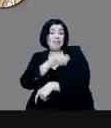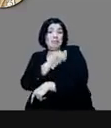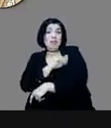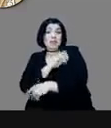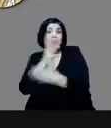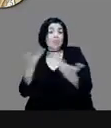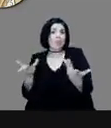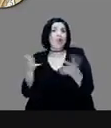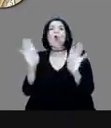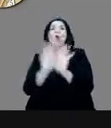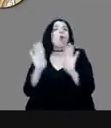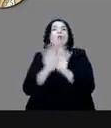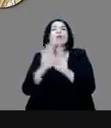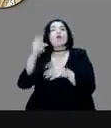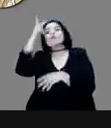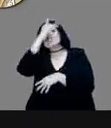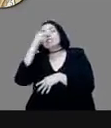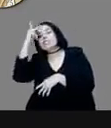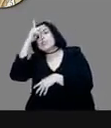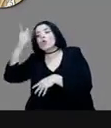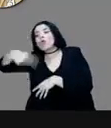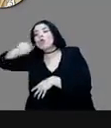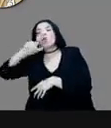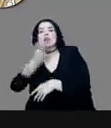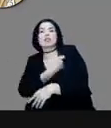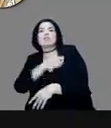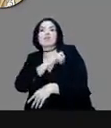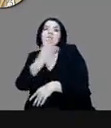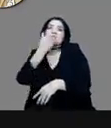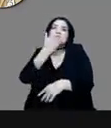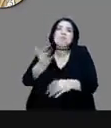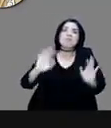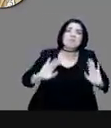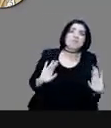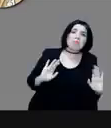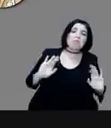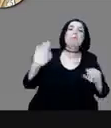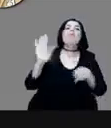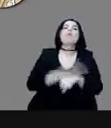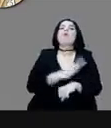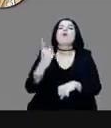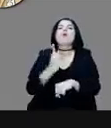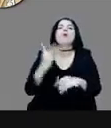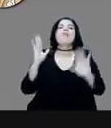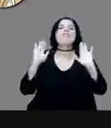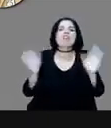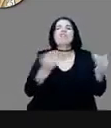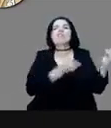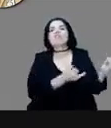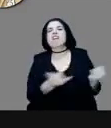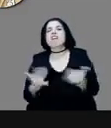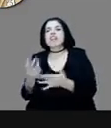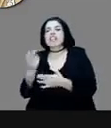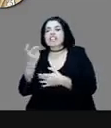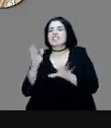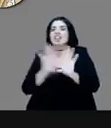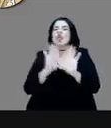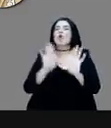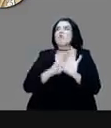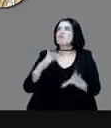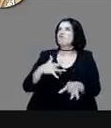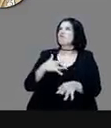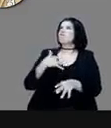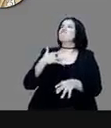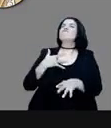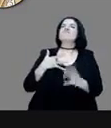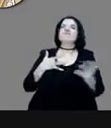psicológicamente estaban, diríamos, bien armados porque traían ese espíritu aventurero